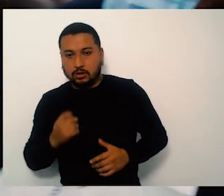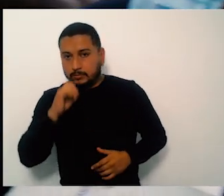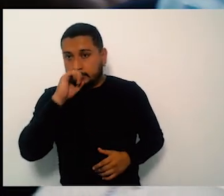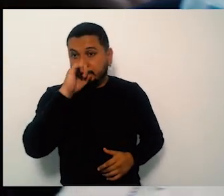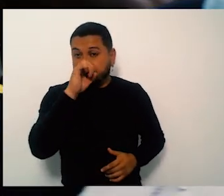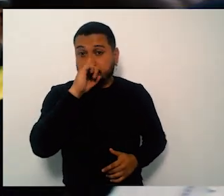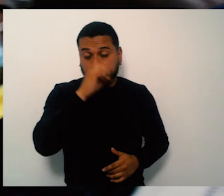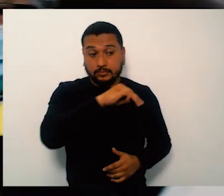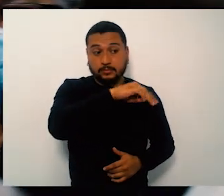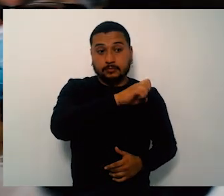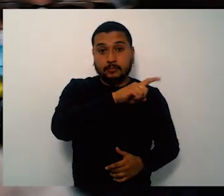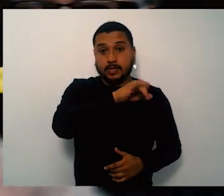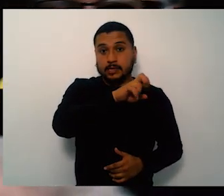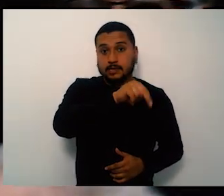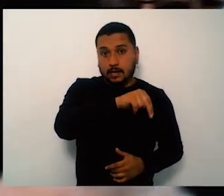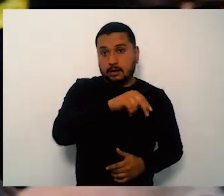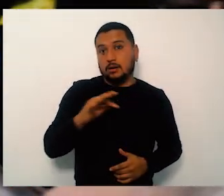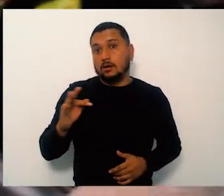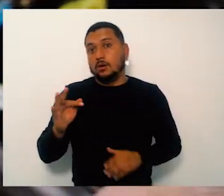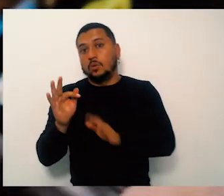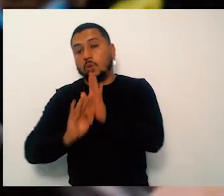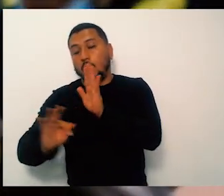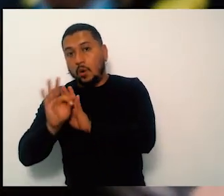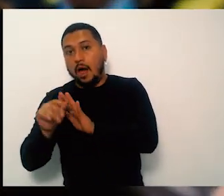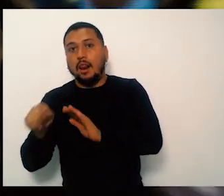Asociación de Usuarios de USP.